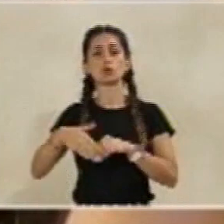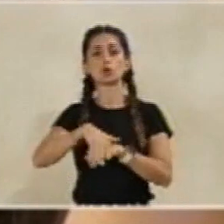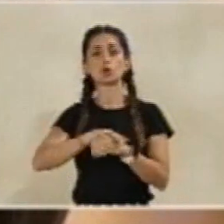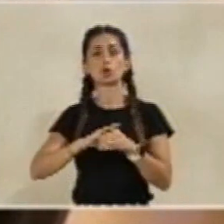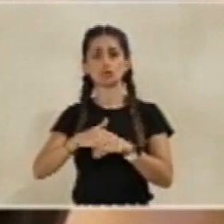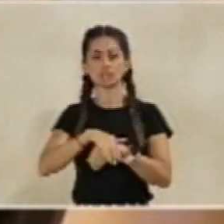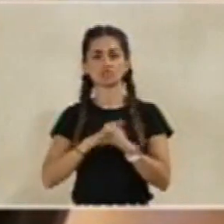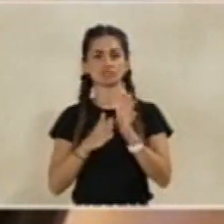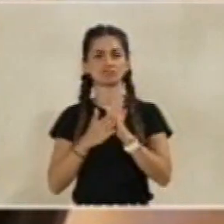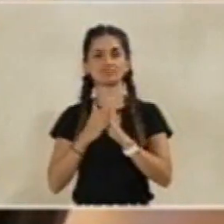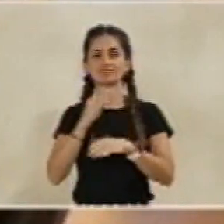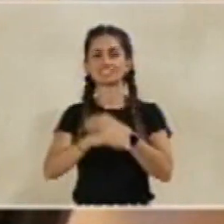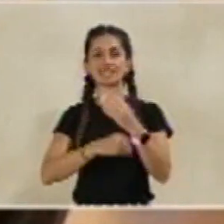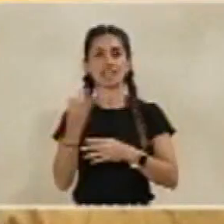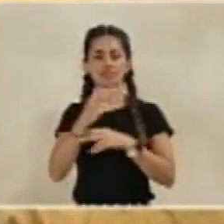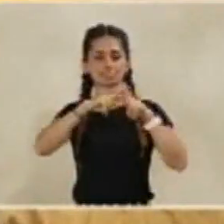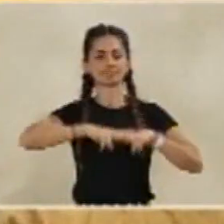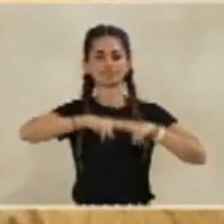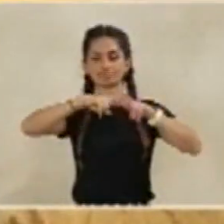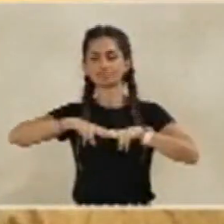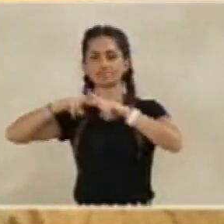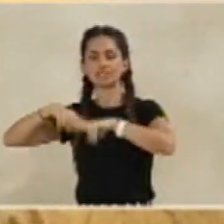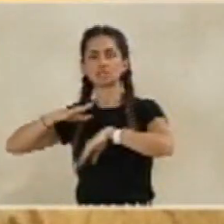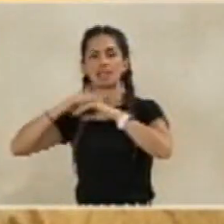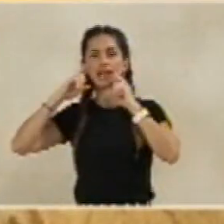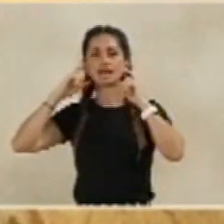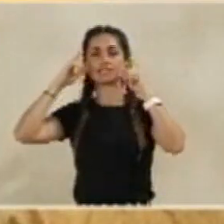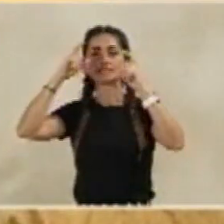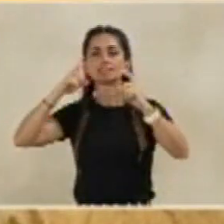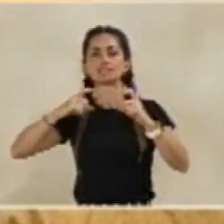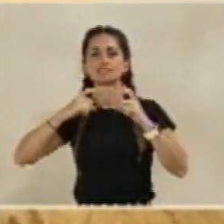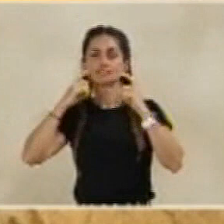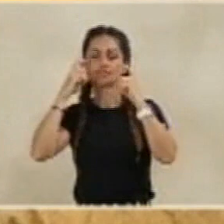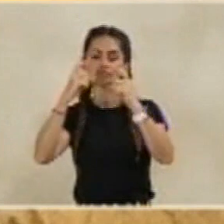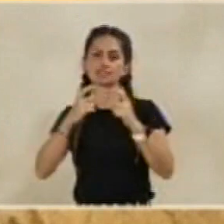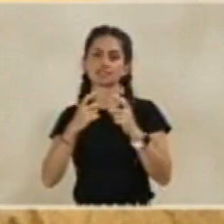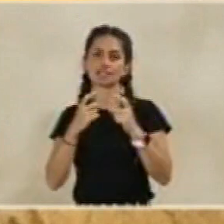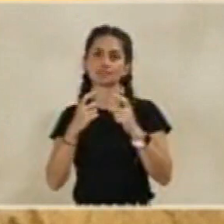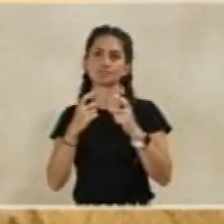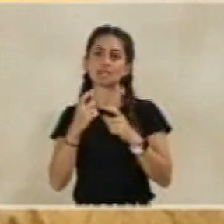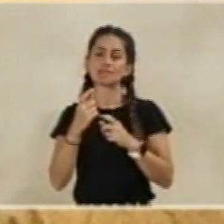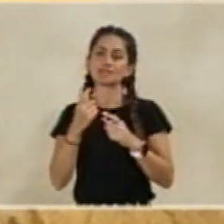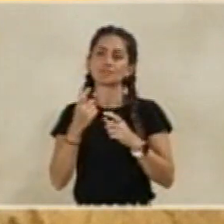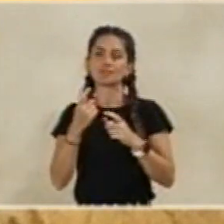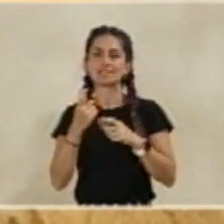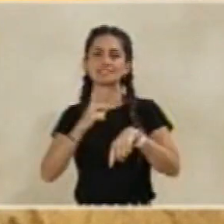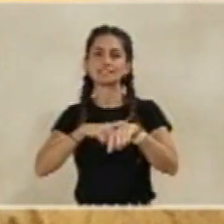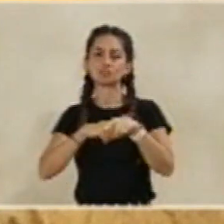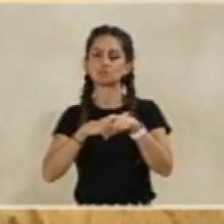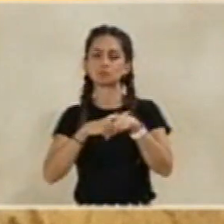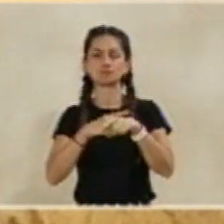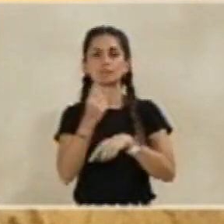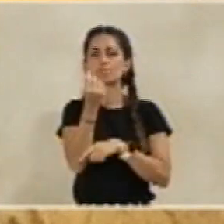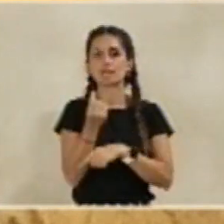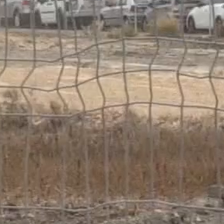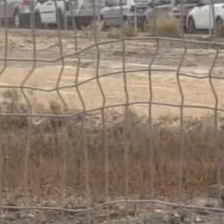revisando todos esos grados de respuesta para tratar en el mínimo tiempo posible mejorar el